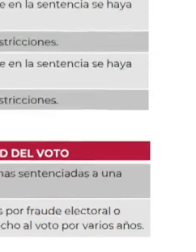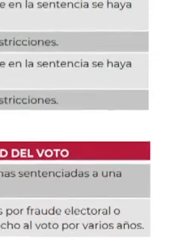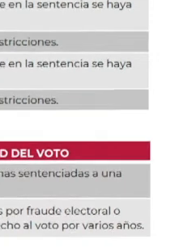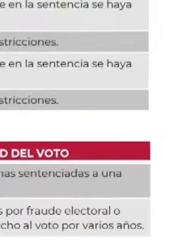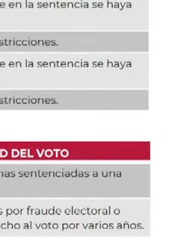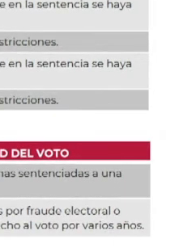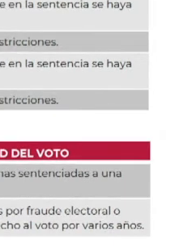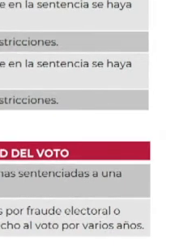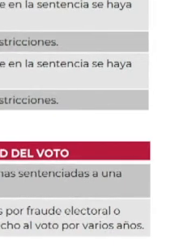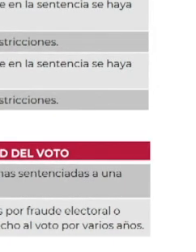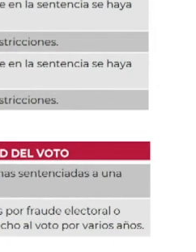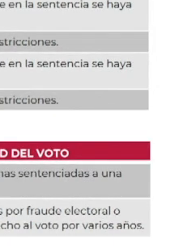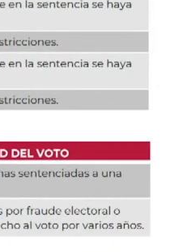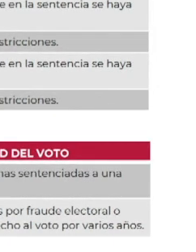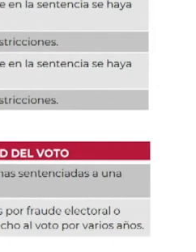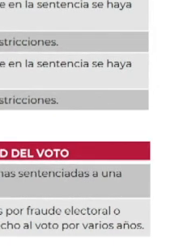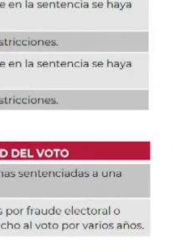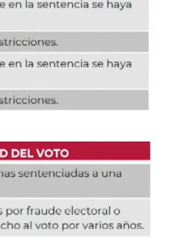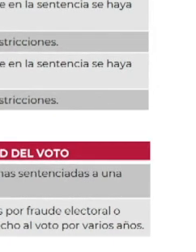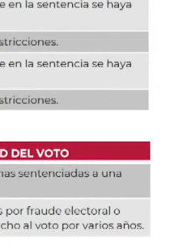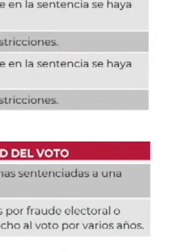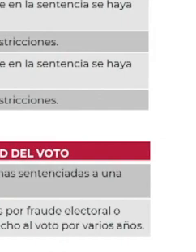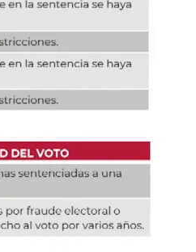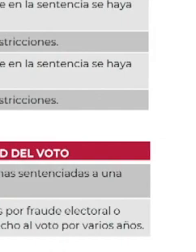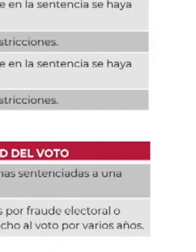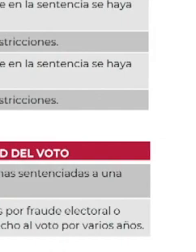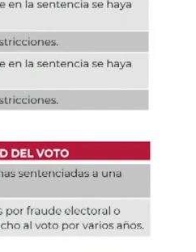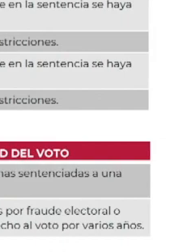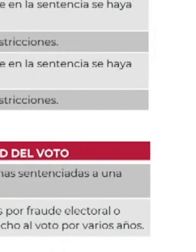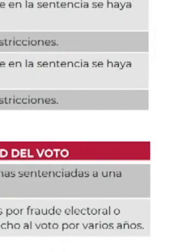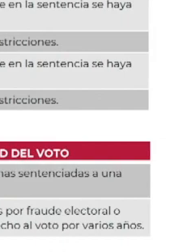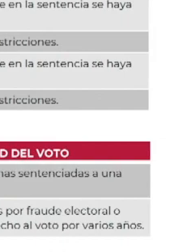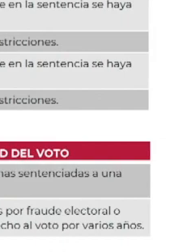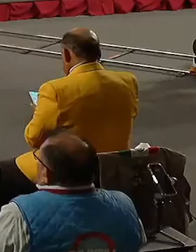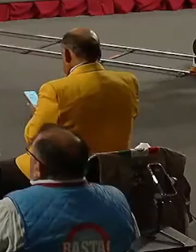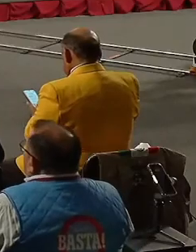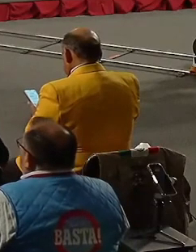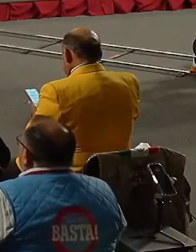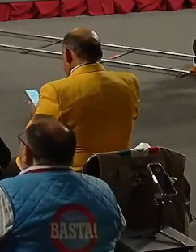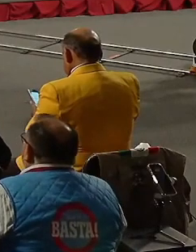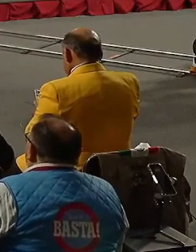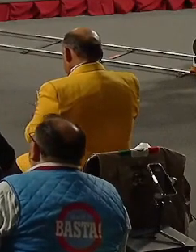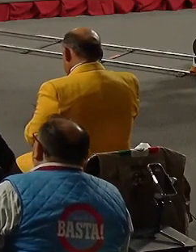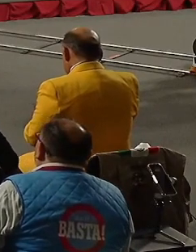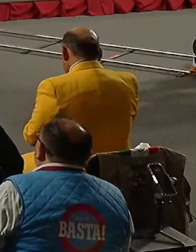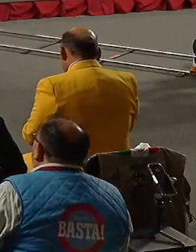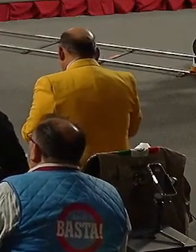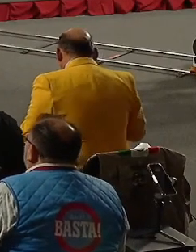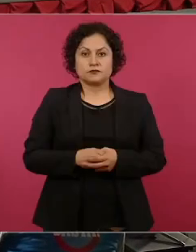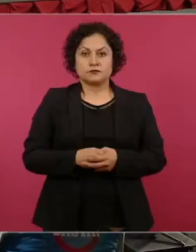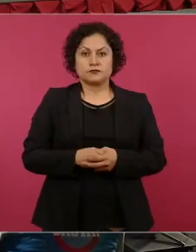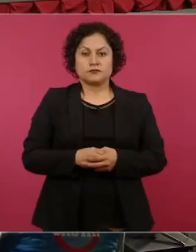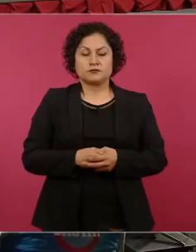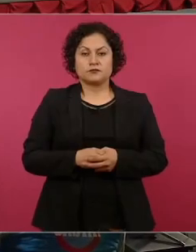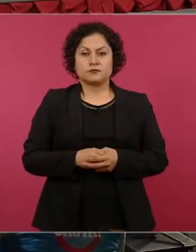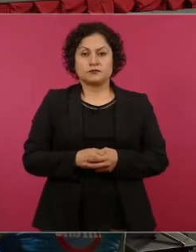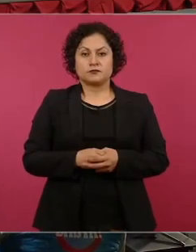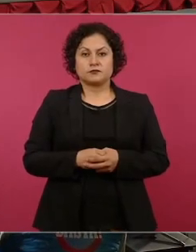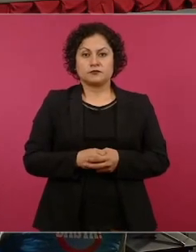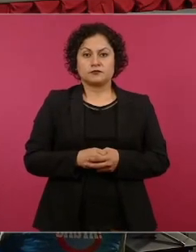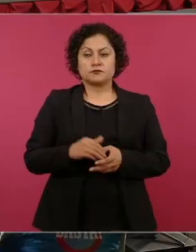Y en casos, por ejemplo, como Nueva Zelanda, sólo los presos por fraude electoral o corrupción